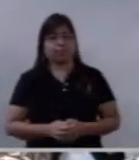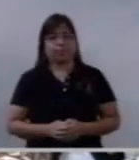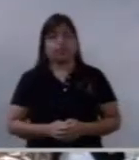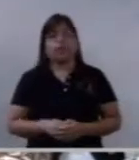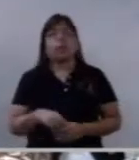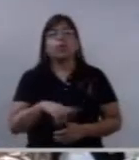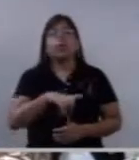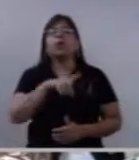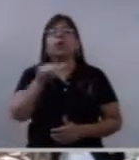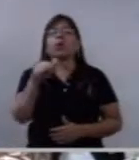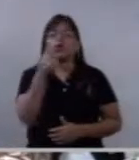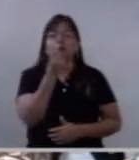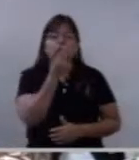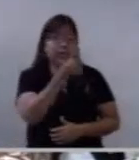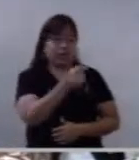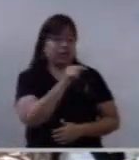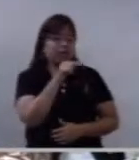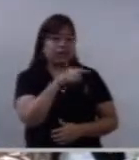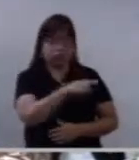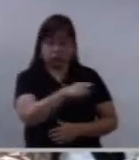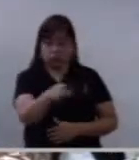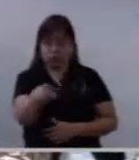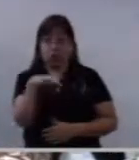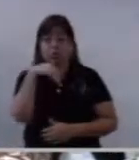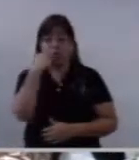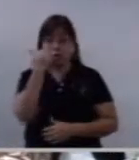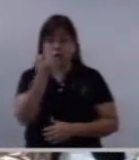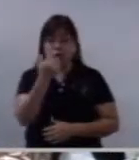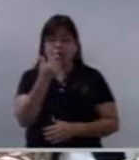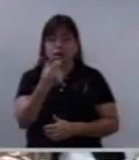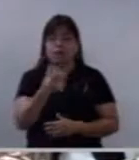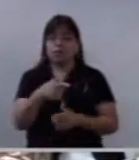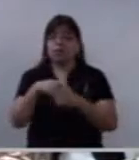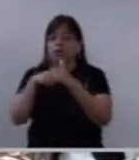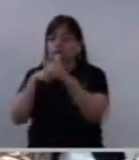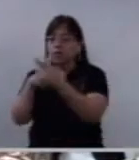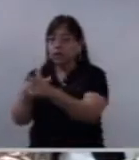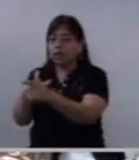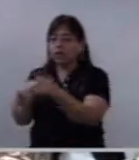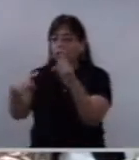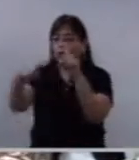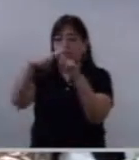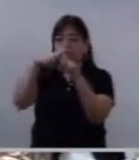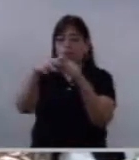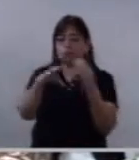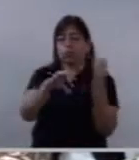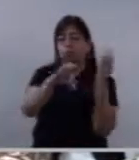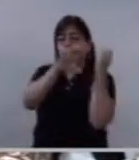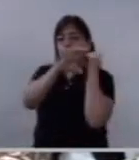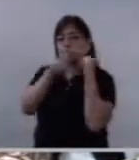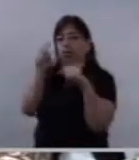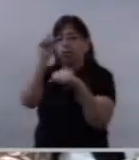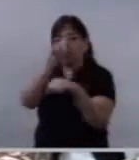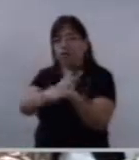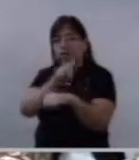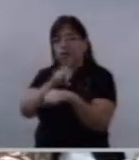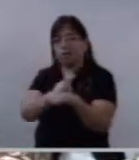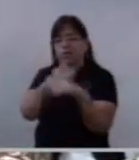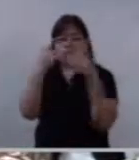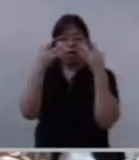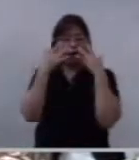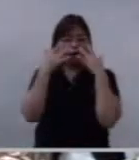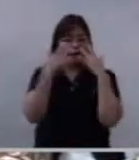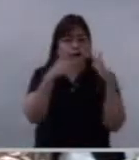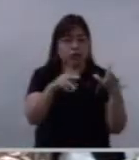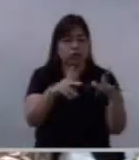aliento, el que quiera seguirme, que tome su cruz de cada día, renuncie